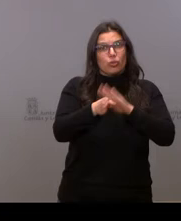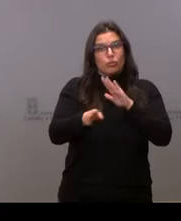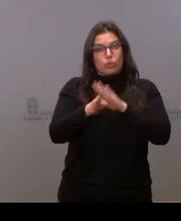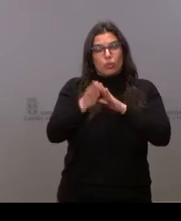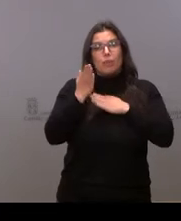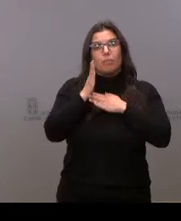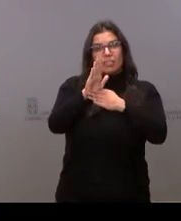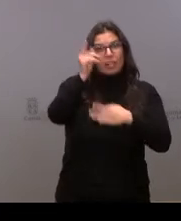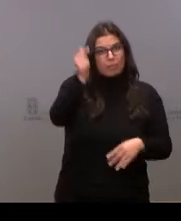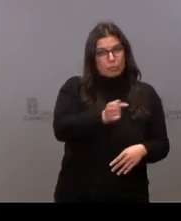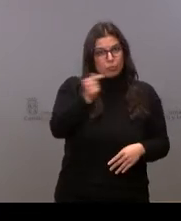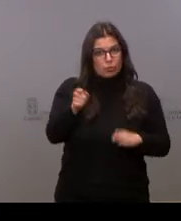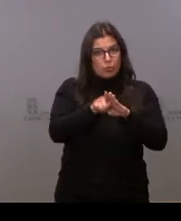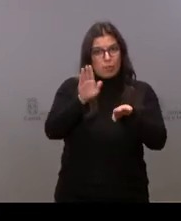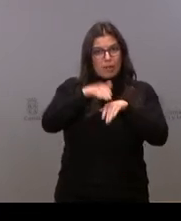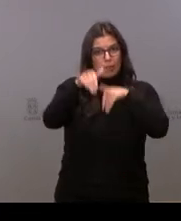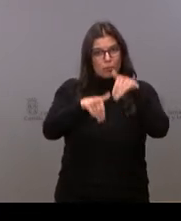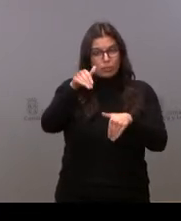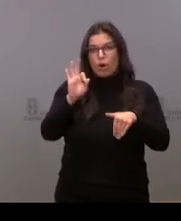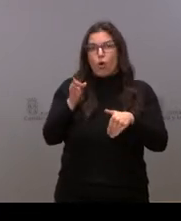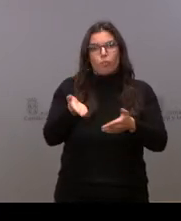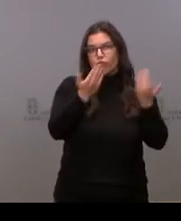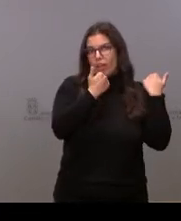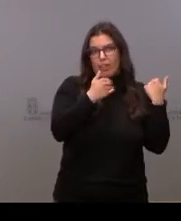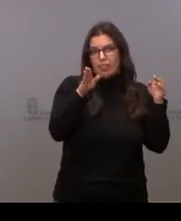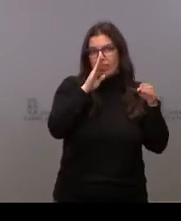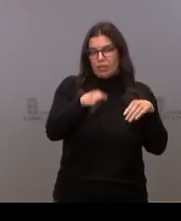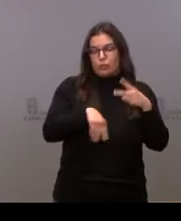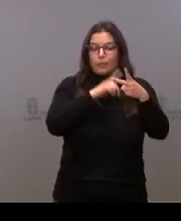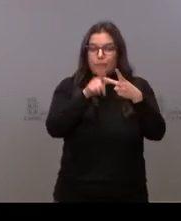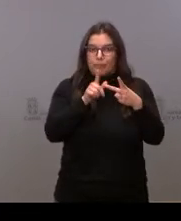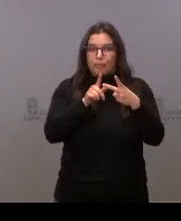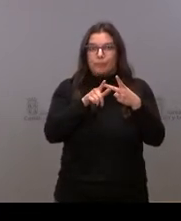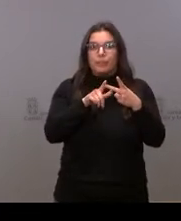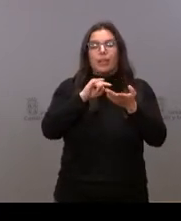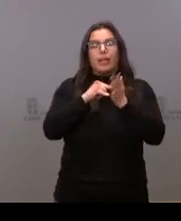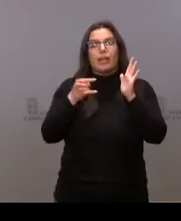documento de presupuestos o piensan retirarlo? Y luego, ¿cuándo van a aprobar este plan?